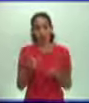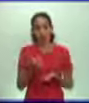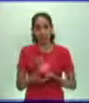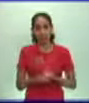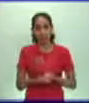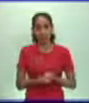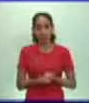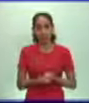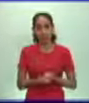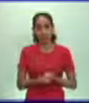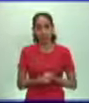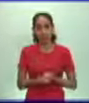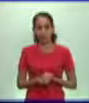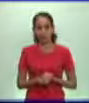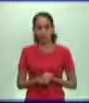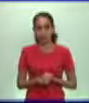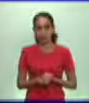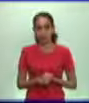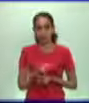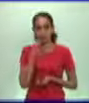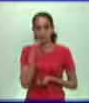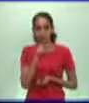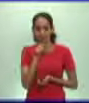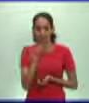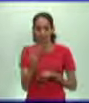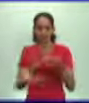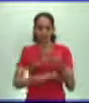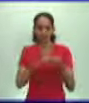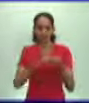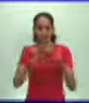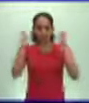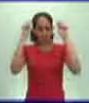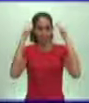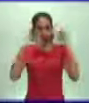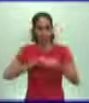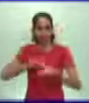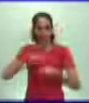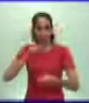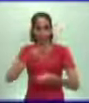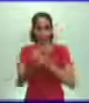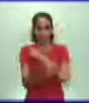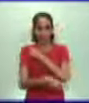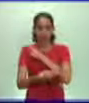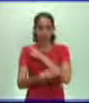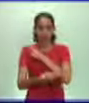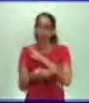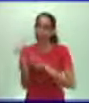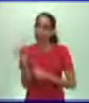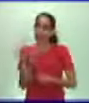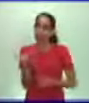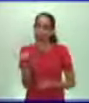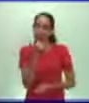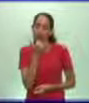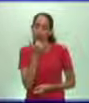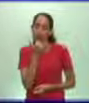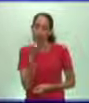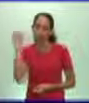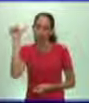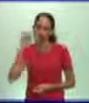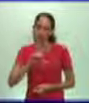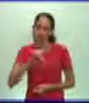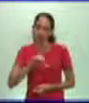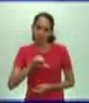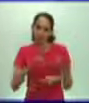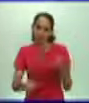conducir esos procesos. Y esta guerra campesina en Alemania, por supuesto, también llegó al fracaso. El enfrentamiento fue muy desigual,